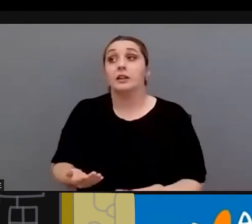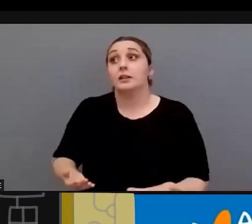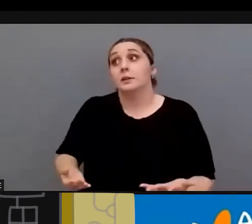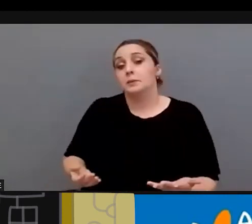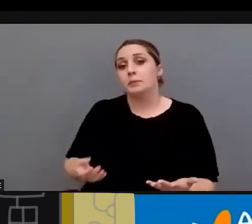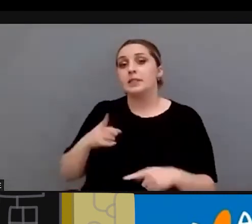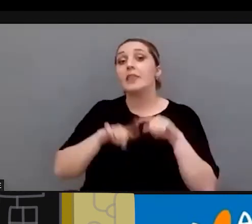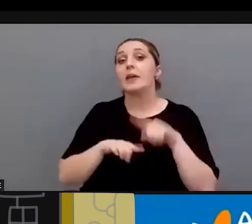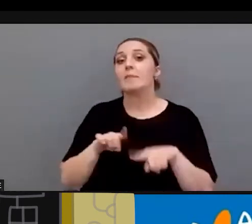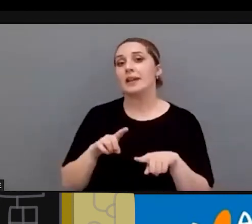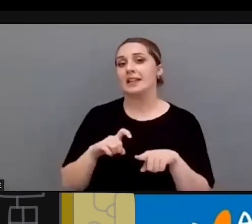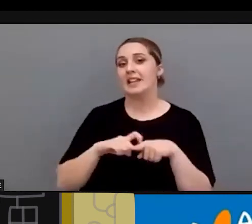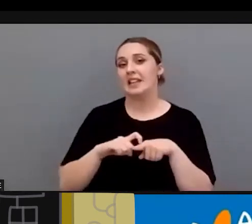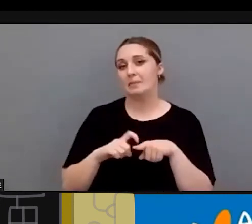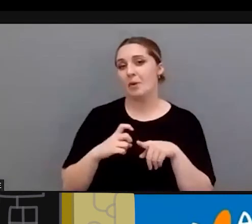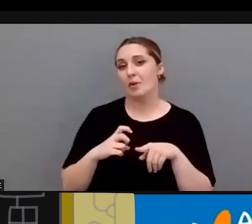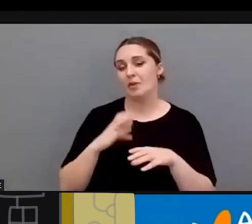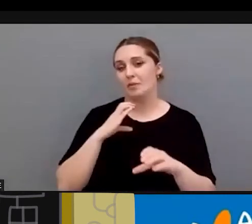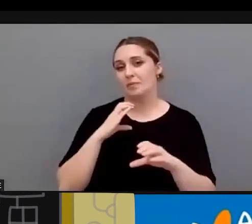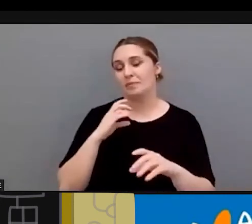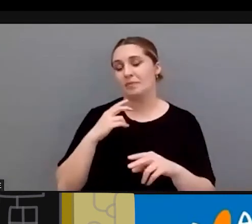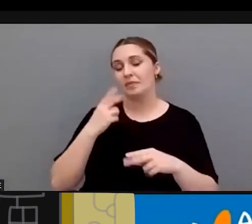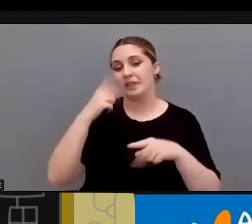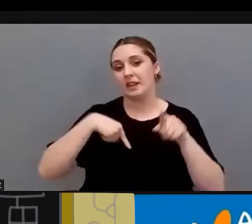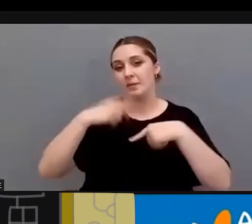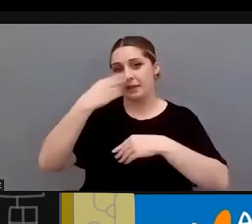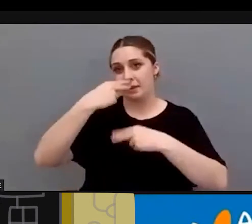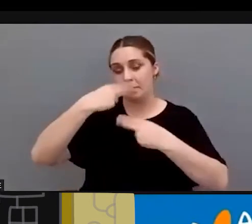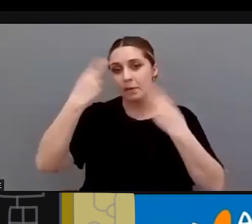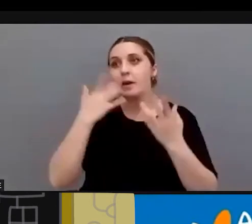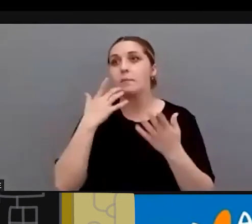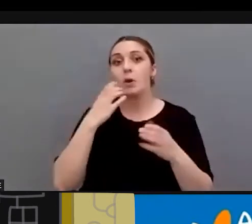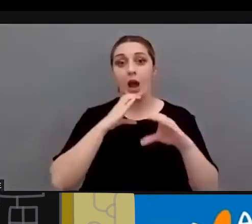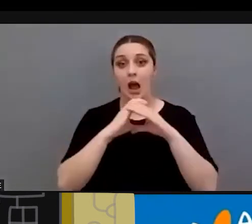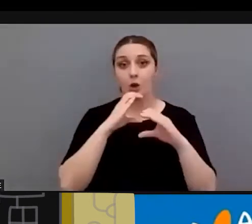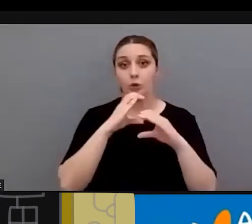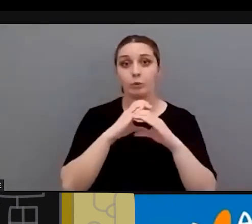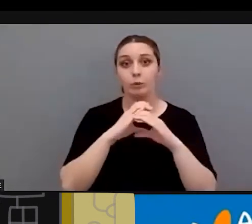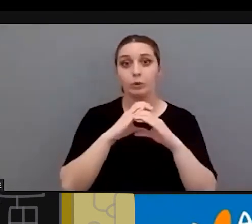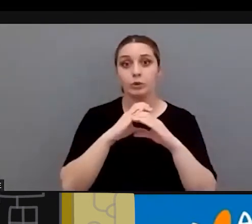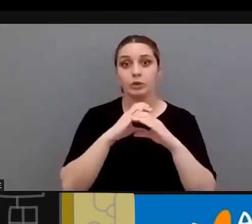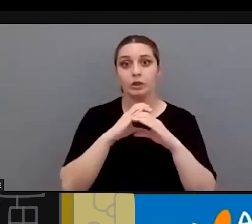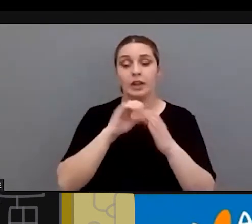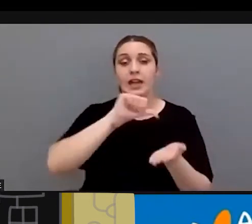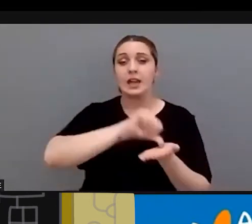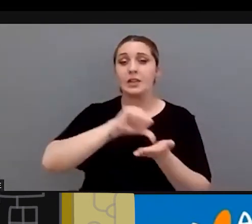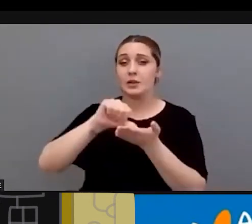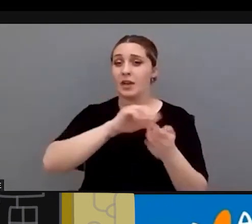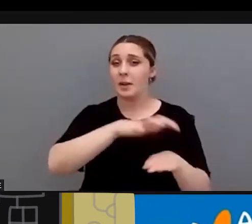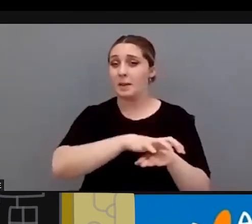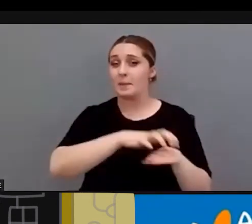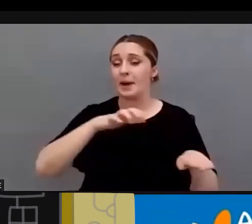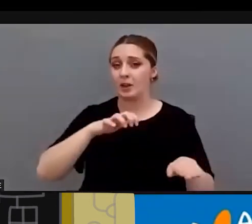depende de qué tipo de transporte público si hablamos de los autobuses la mayoría de las ciudades están